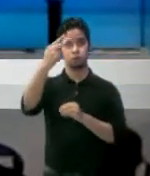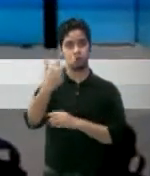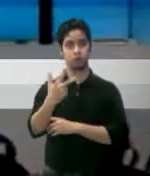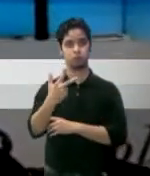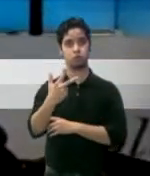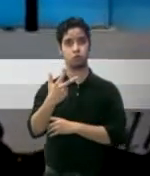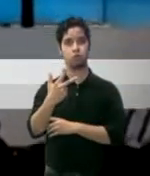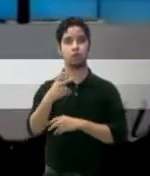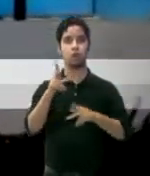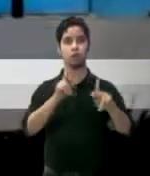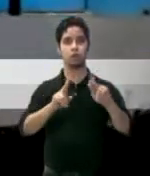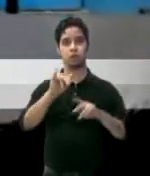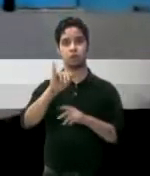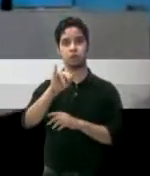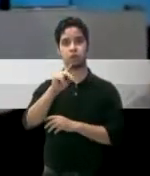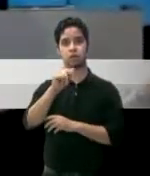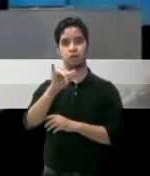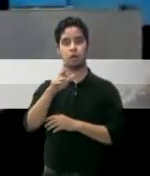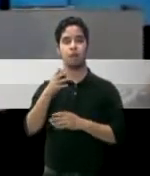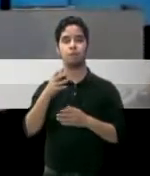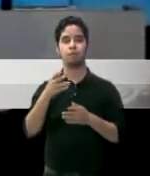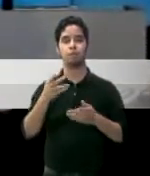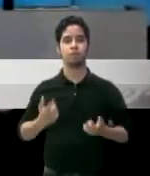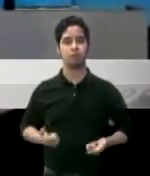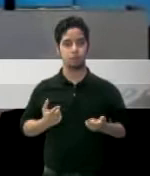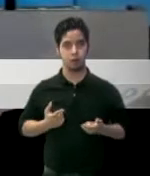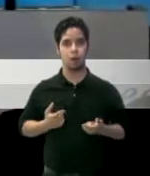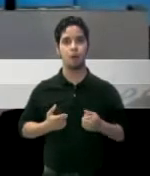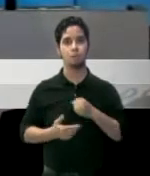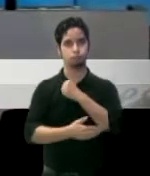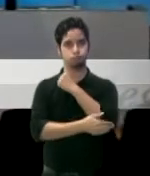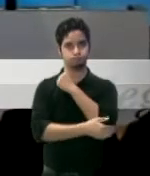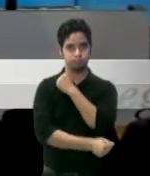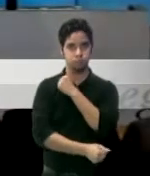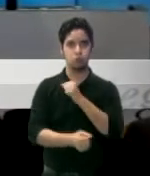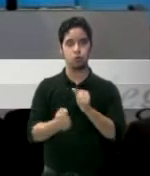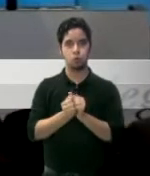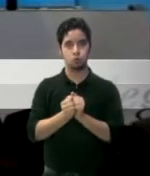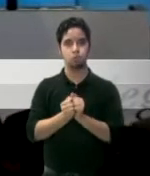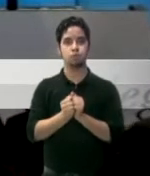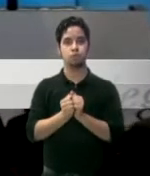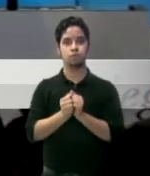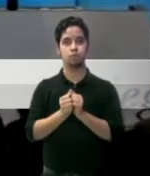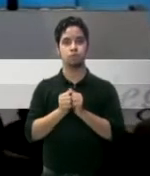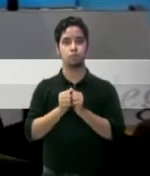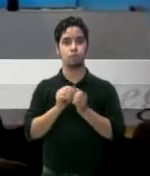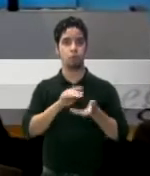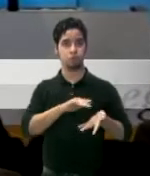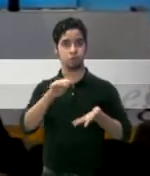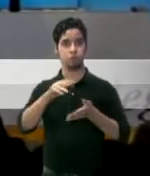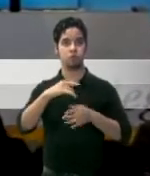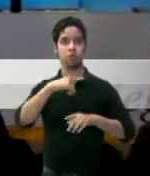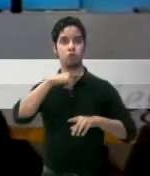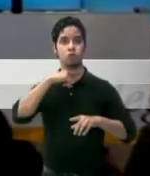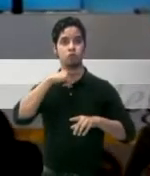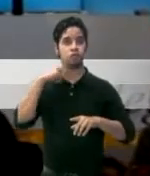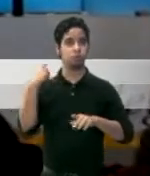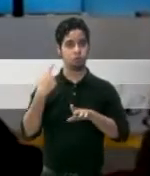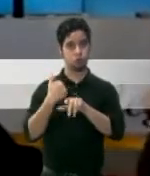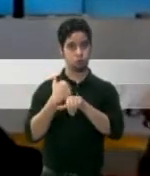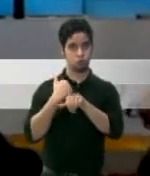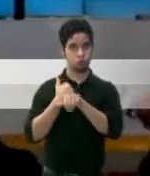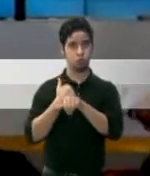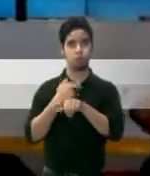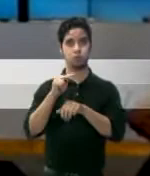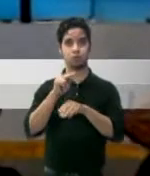indígenas viven por debajo del nivel de la pobreza y con una tasa de suicidio más alta que la nacional. El nuevo plan supone lograr una